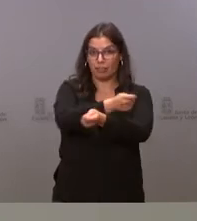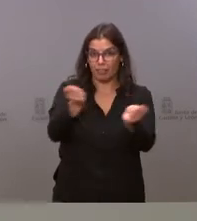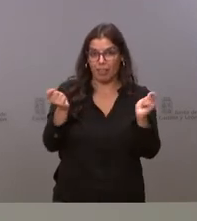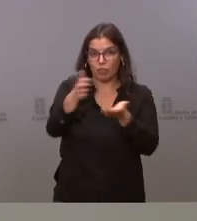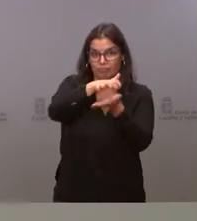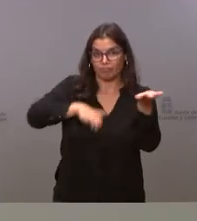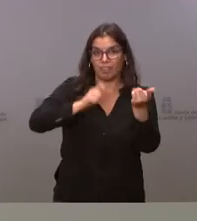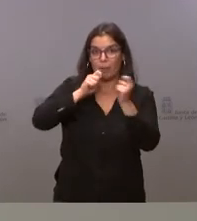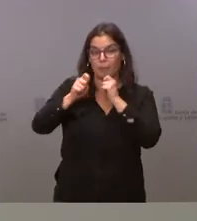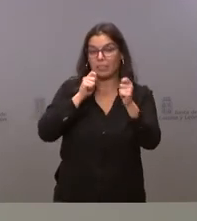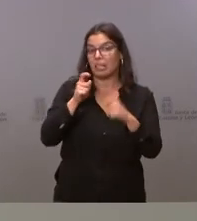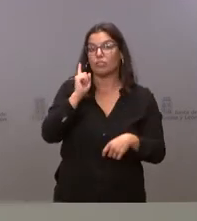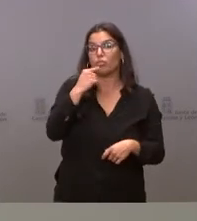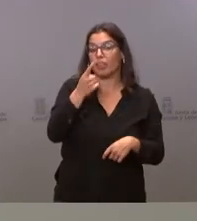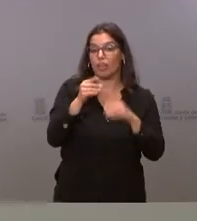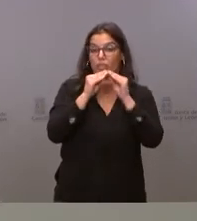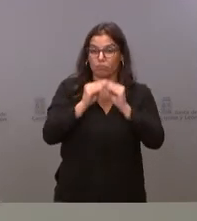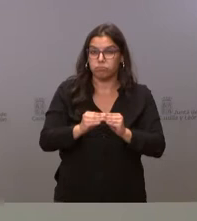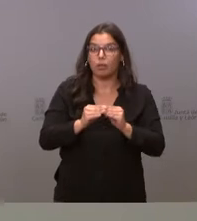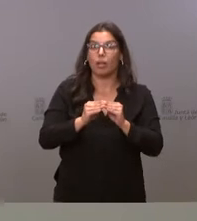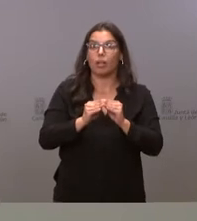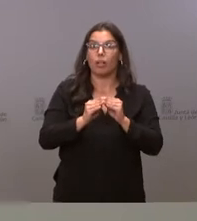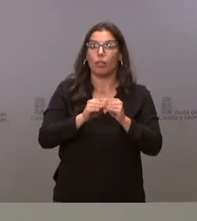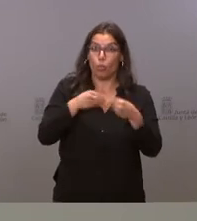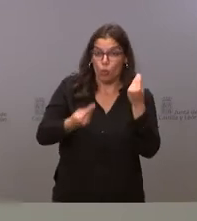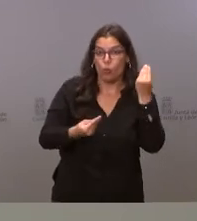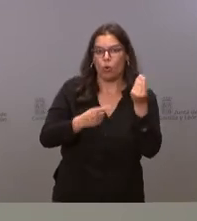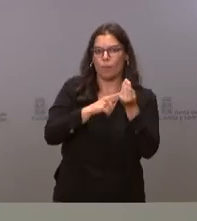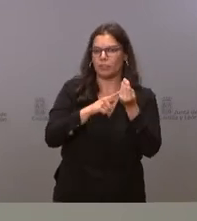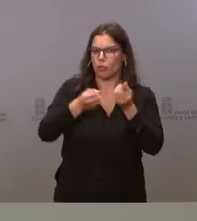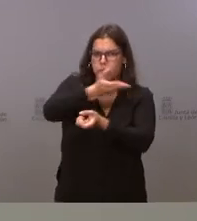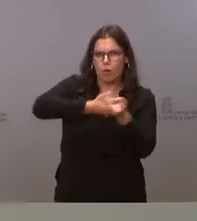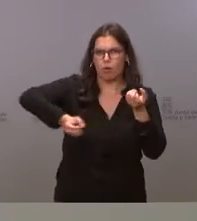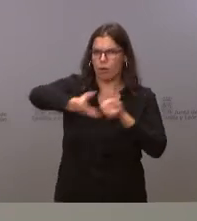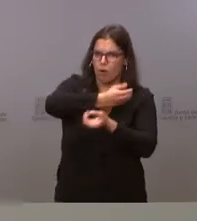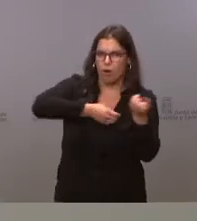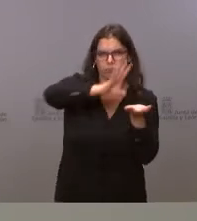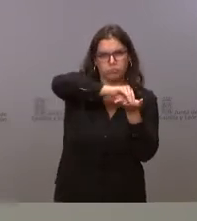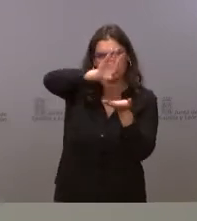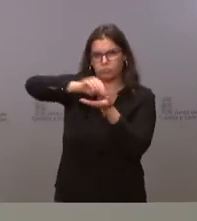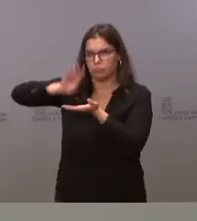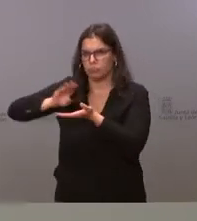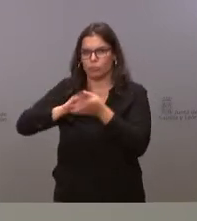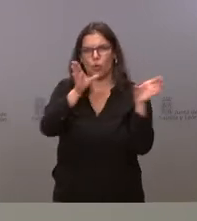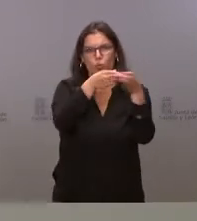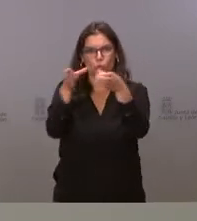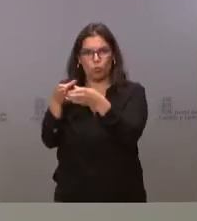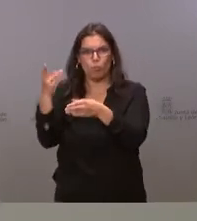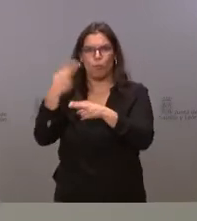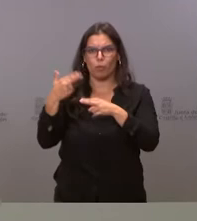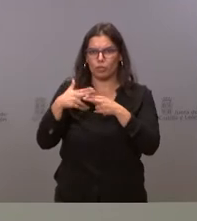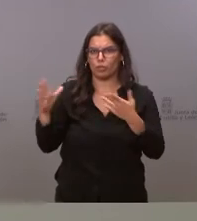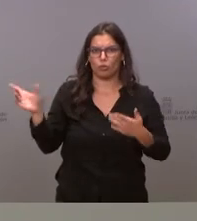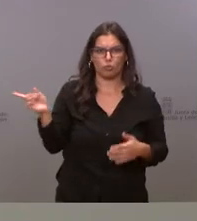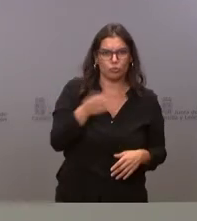simplemente señalar que ha sido un documento altamente participativo, donde se ha contado con todos los grupos y participación